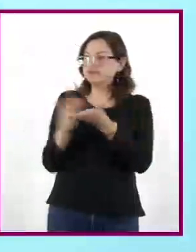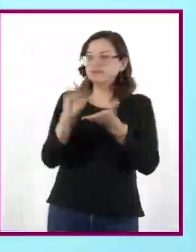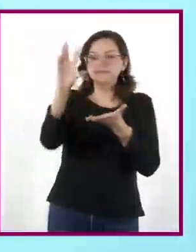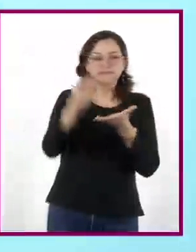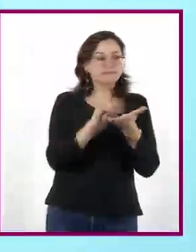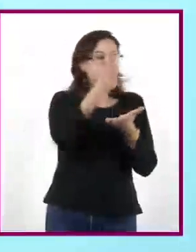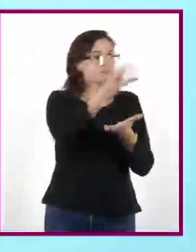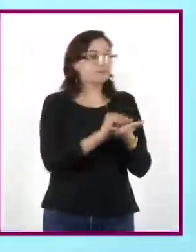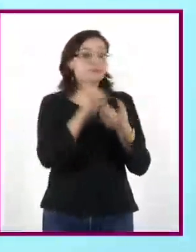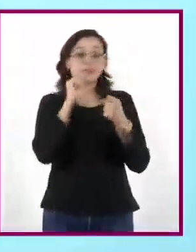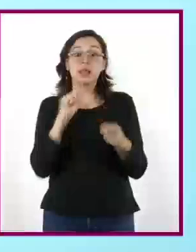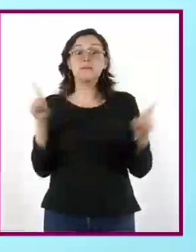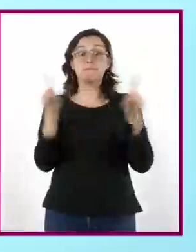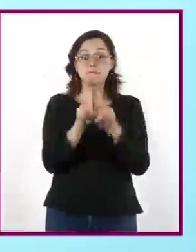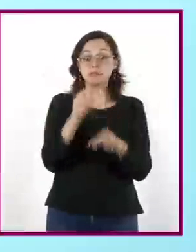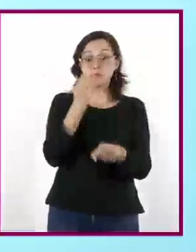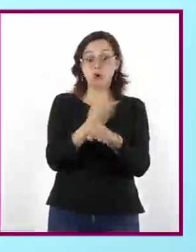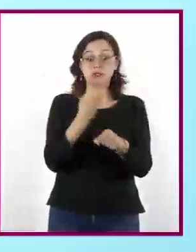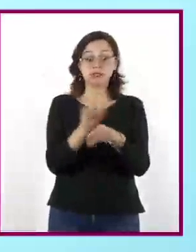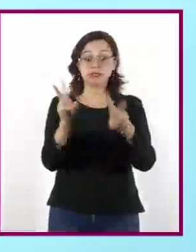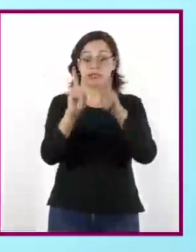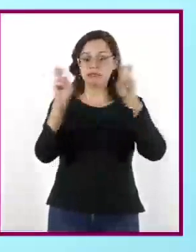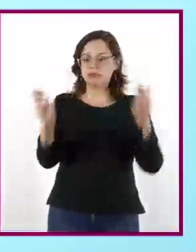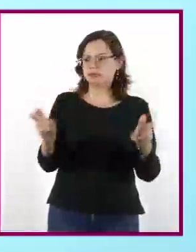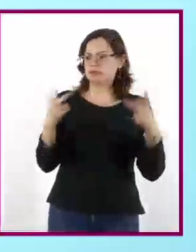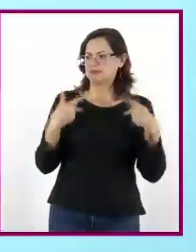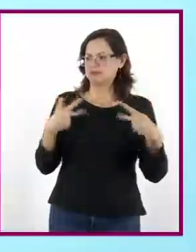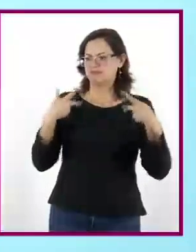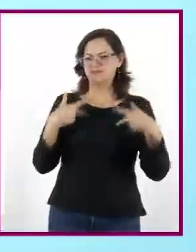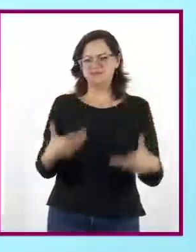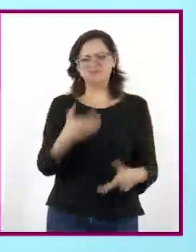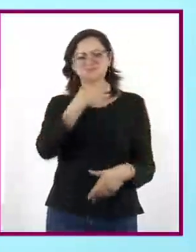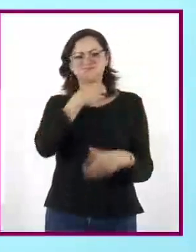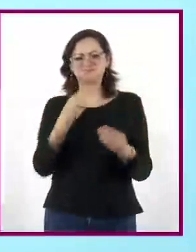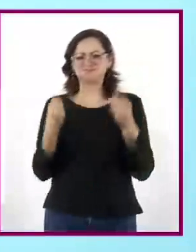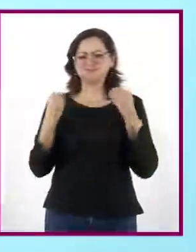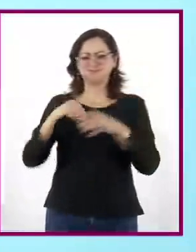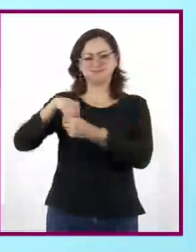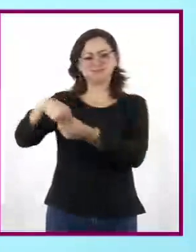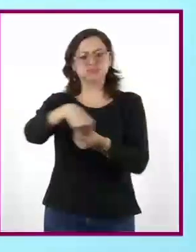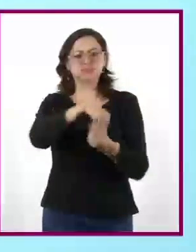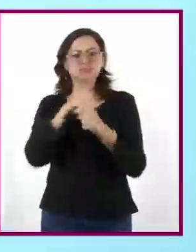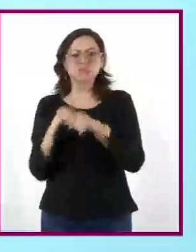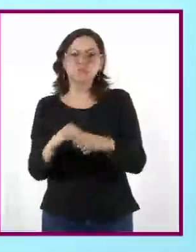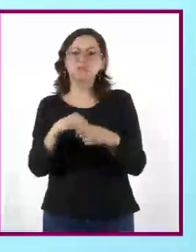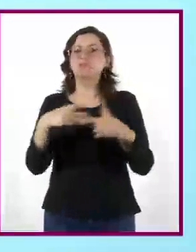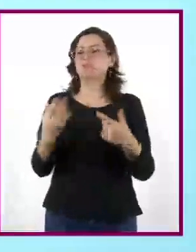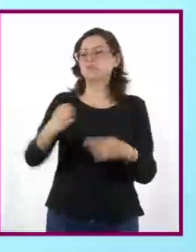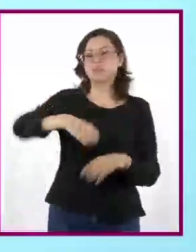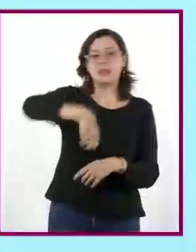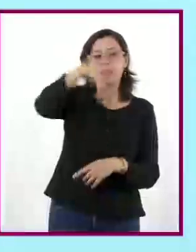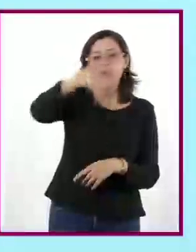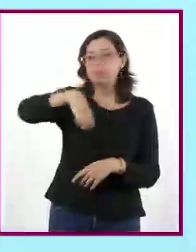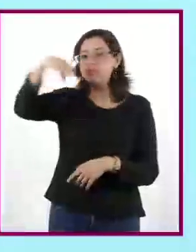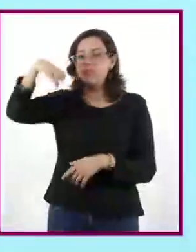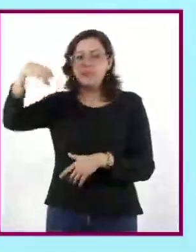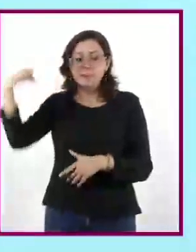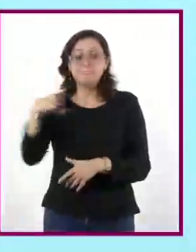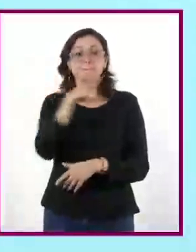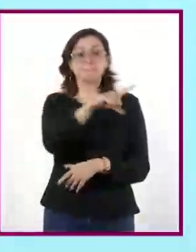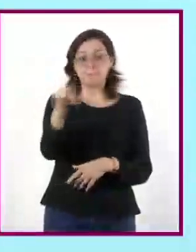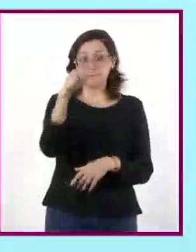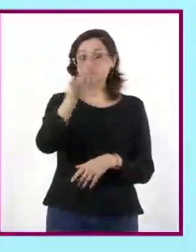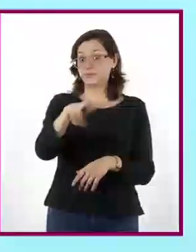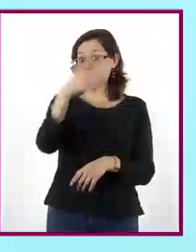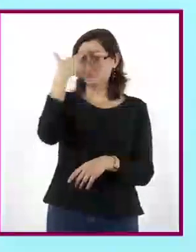Nos enfocaremos en el tema de la sobrepoblación, el envejecimiento demográfico y los retos que representan. Recuerden